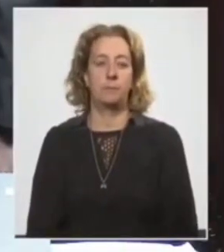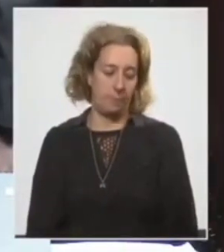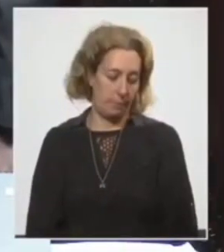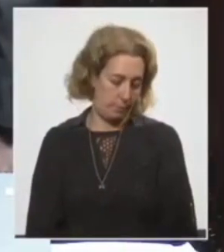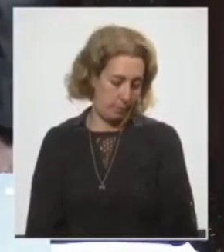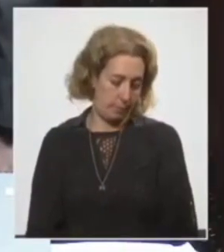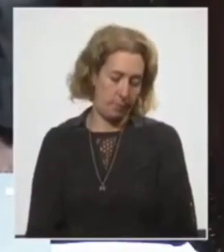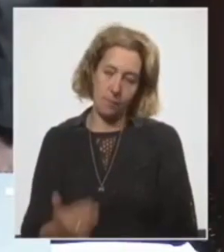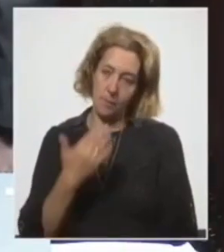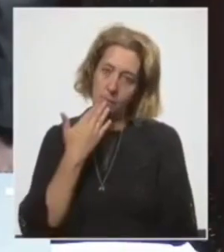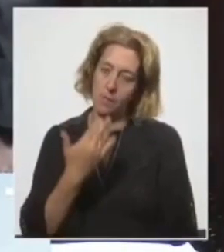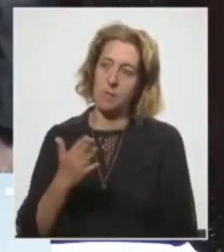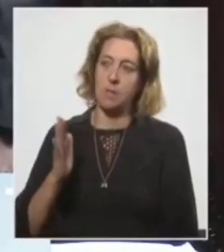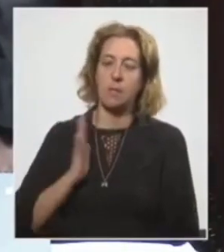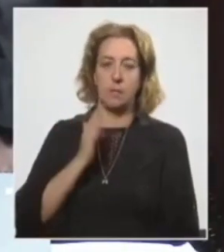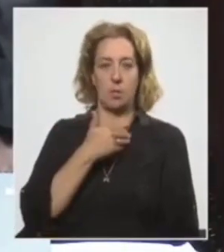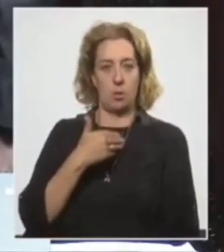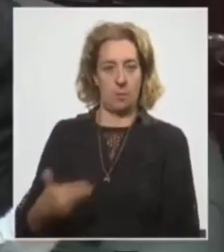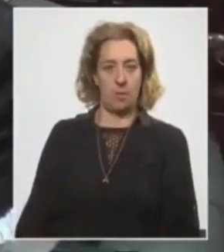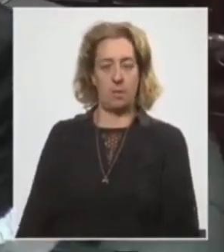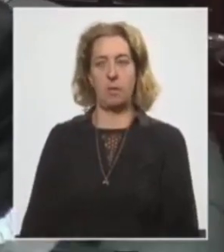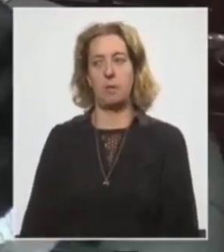Gracias, señora Presidenta.